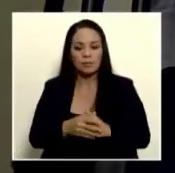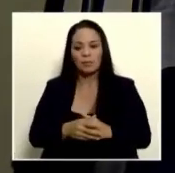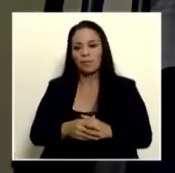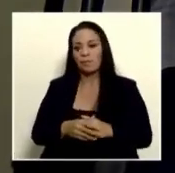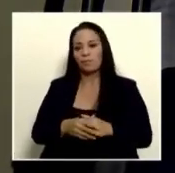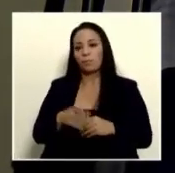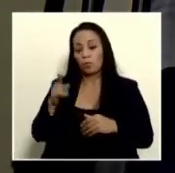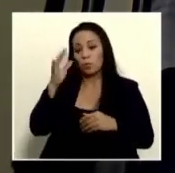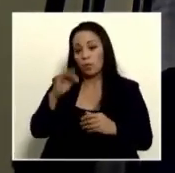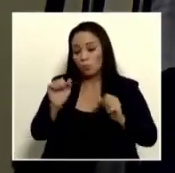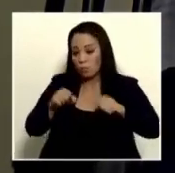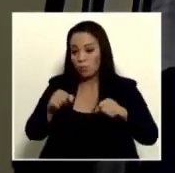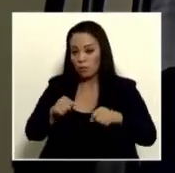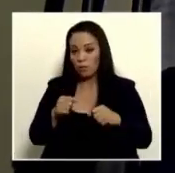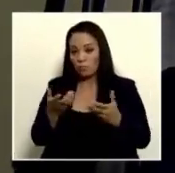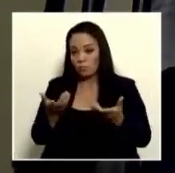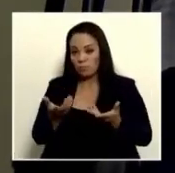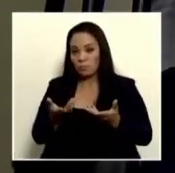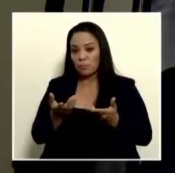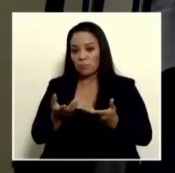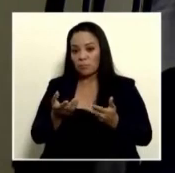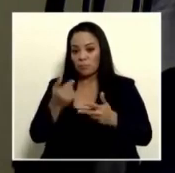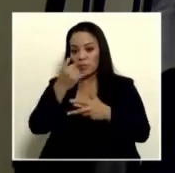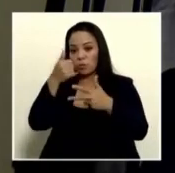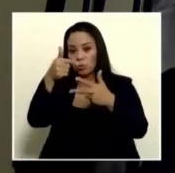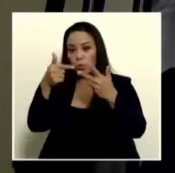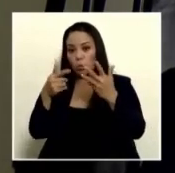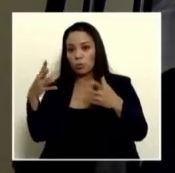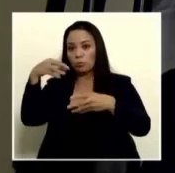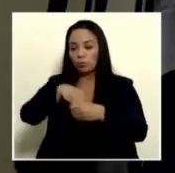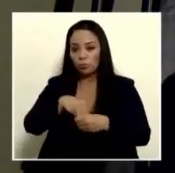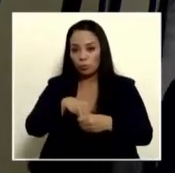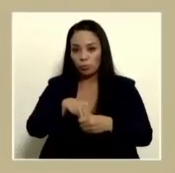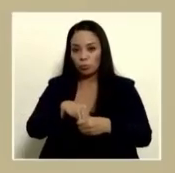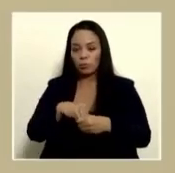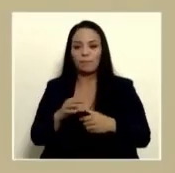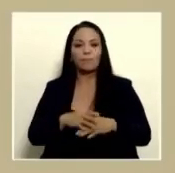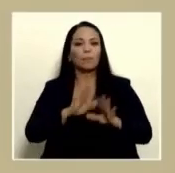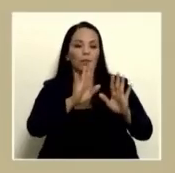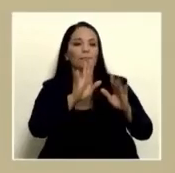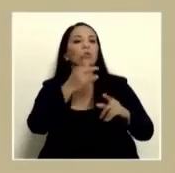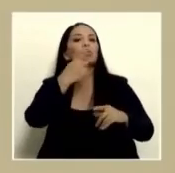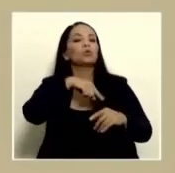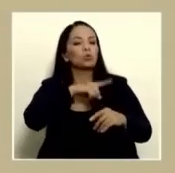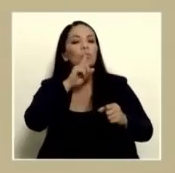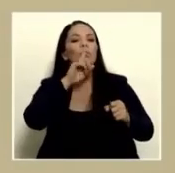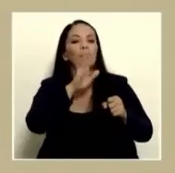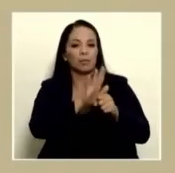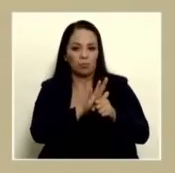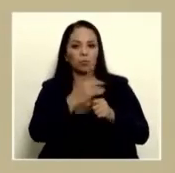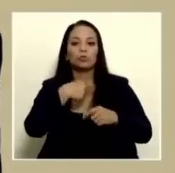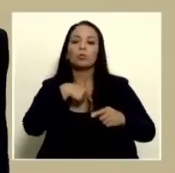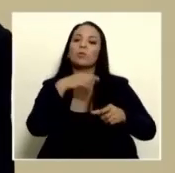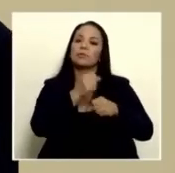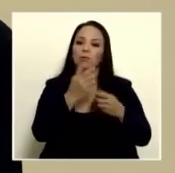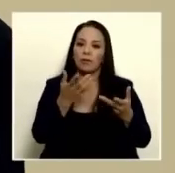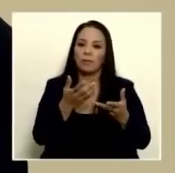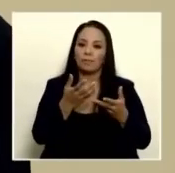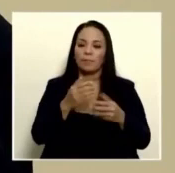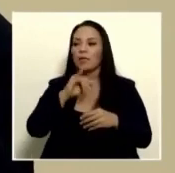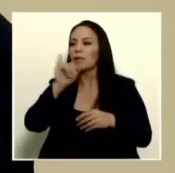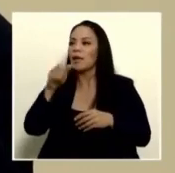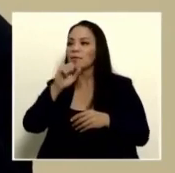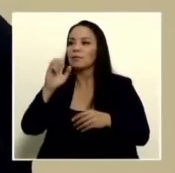cree que es posible que se funcionen estas tres instituciones gracias nosotros prometimos y lo estamos haciendo ahí está doña